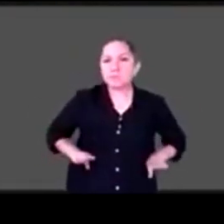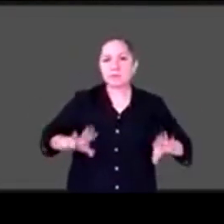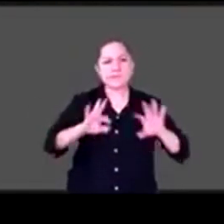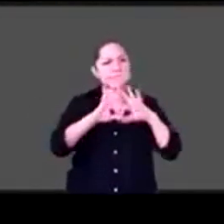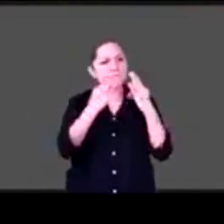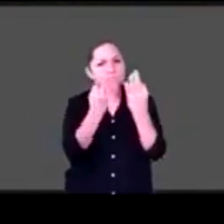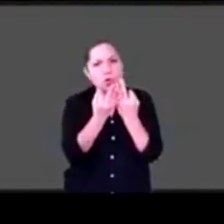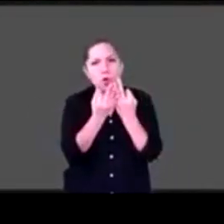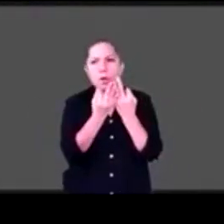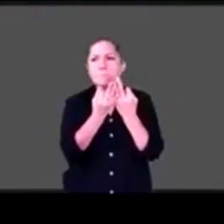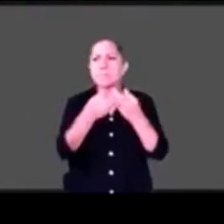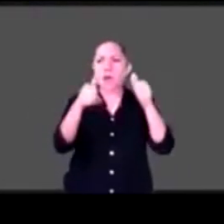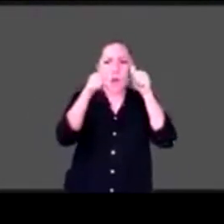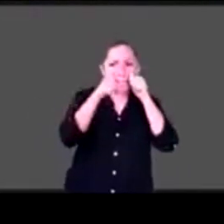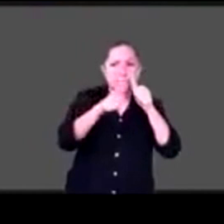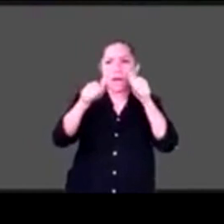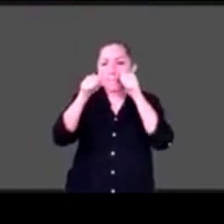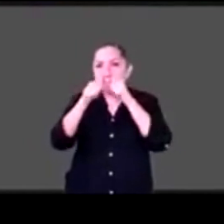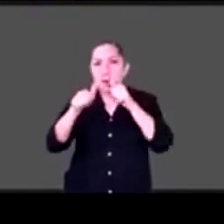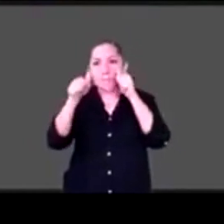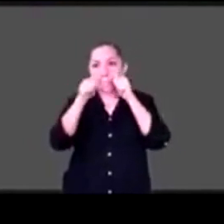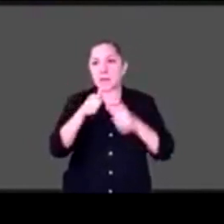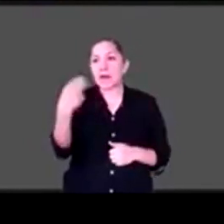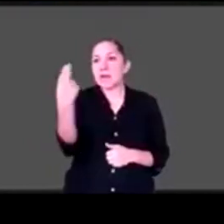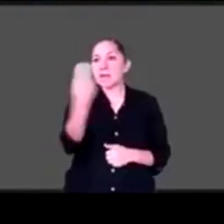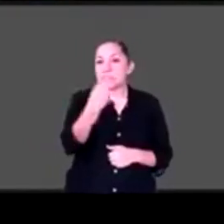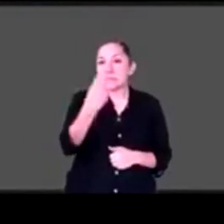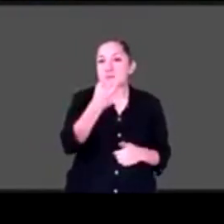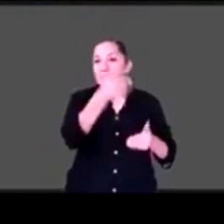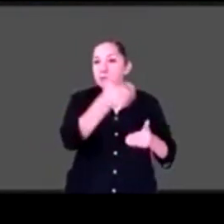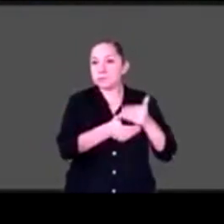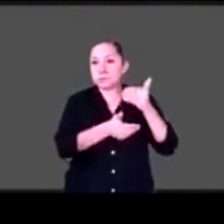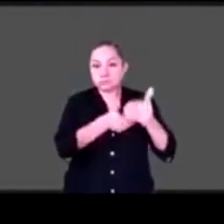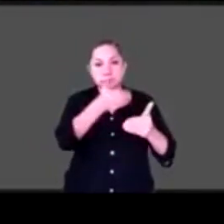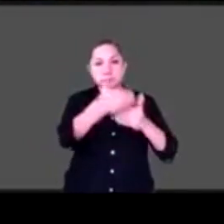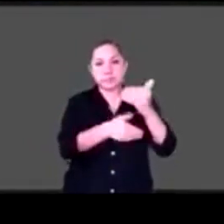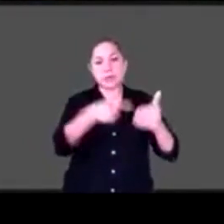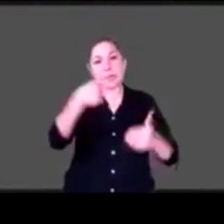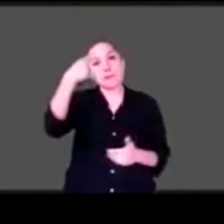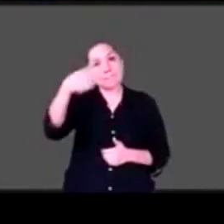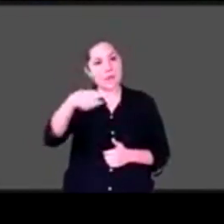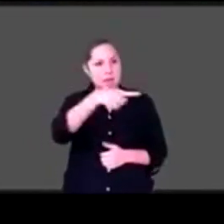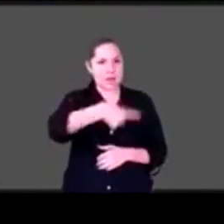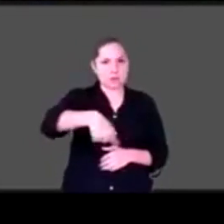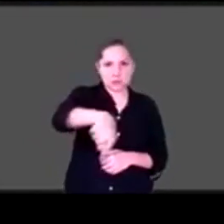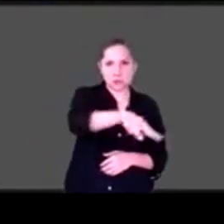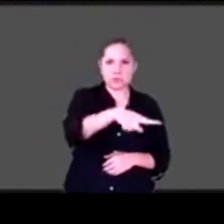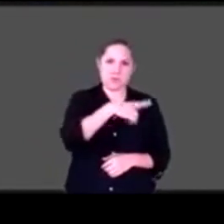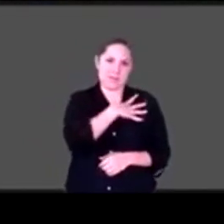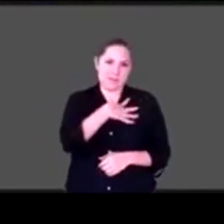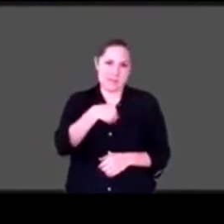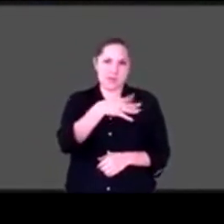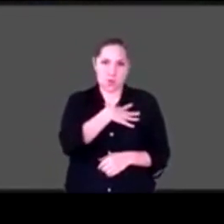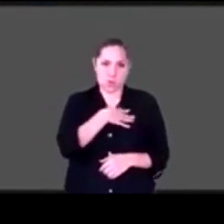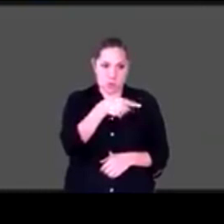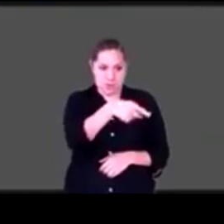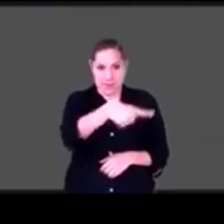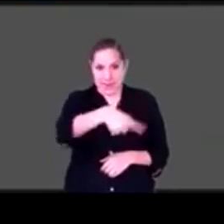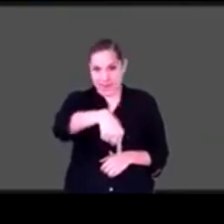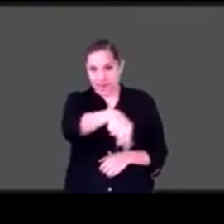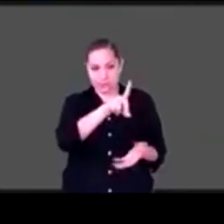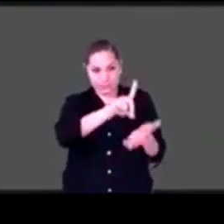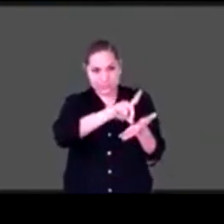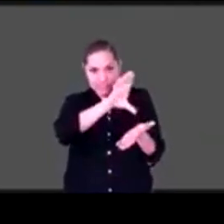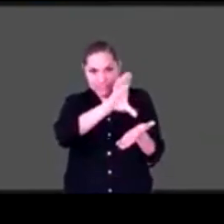trabajar estos días con hijos, hijas con discapacidad, de forma ordinaria,